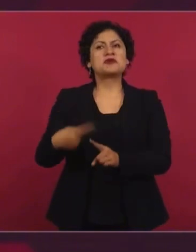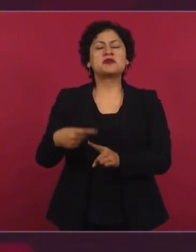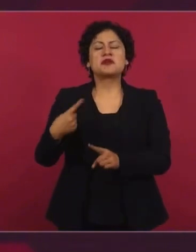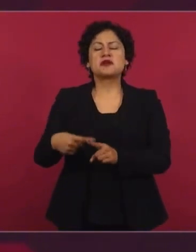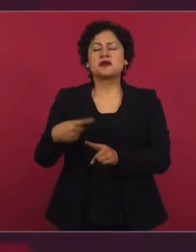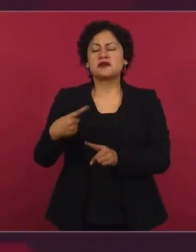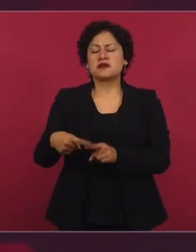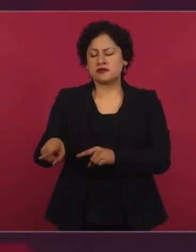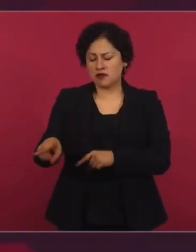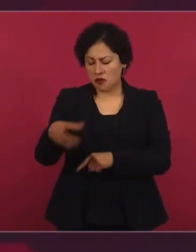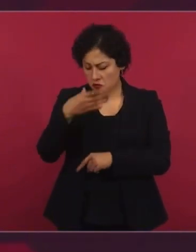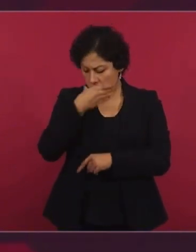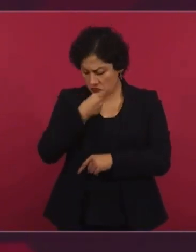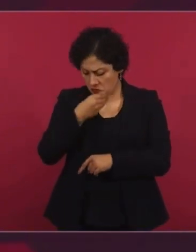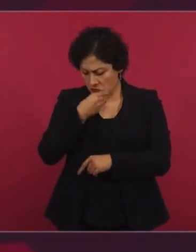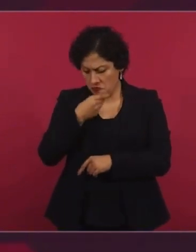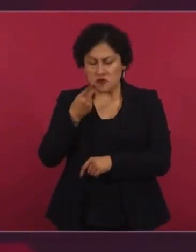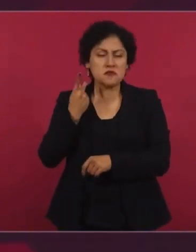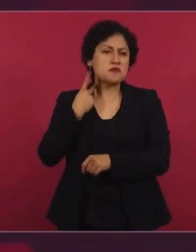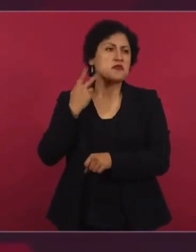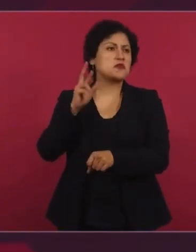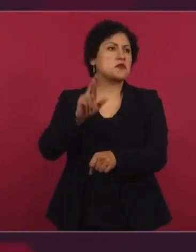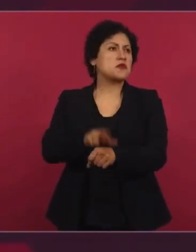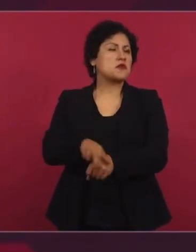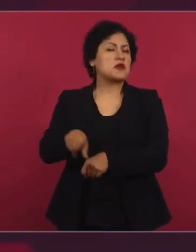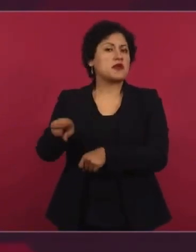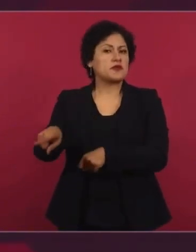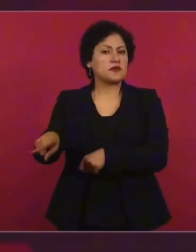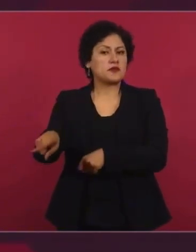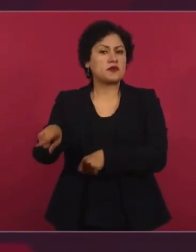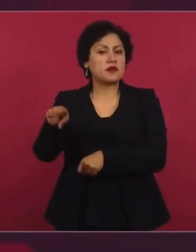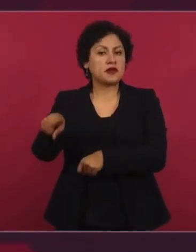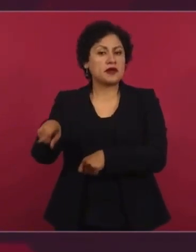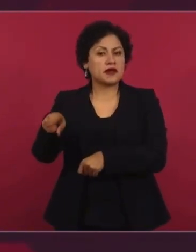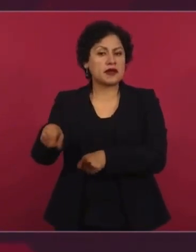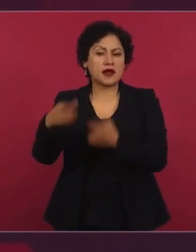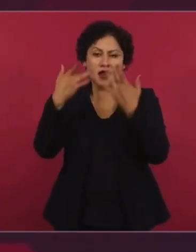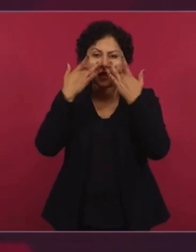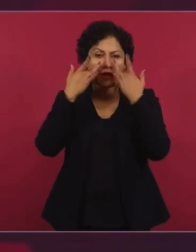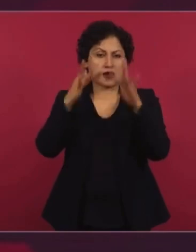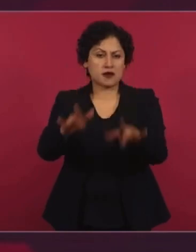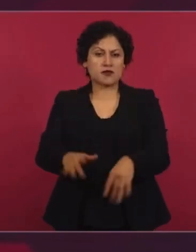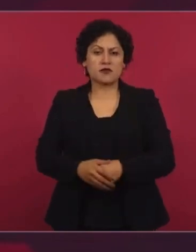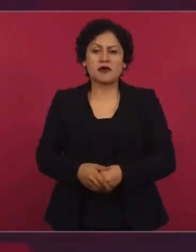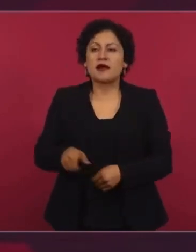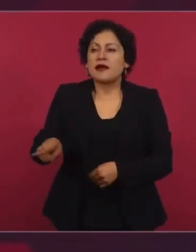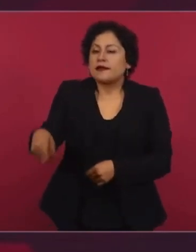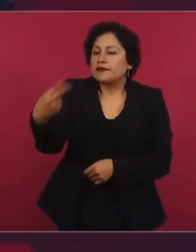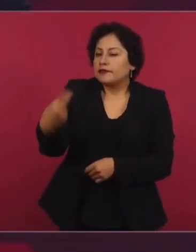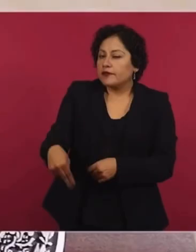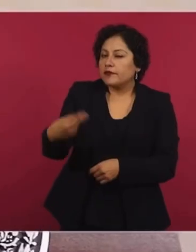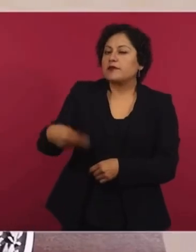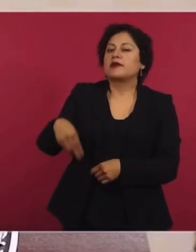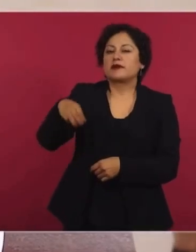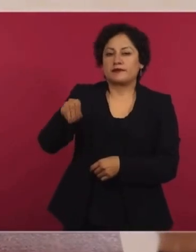procurador tuvo que renunciar, Maceo de la concha,